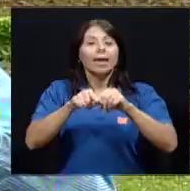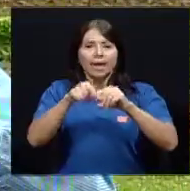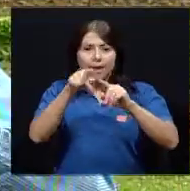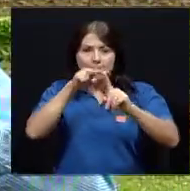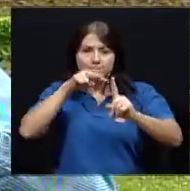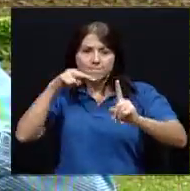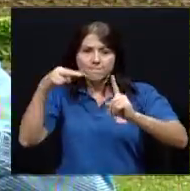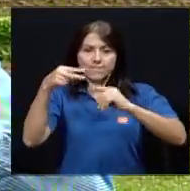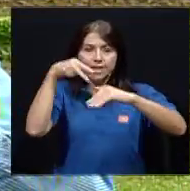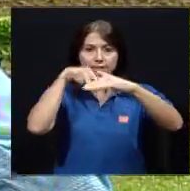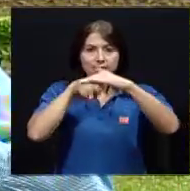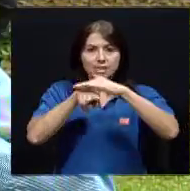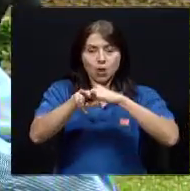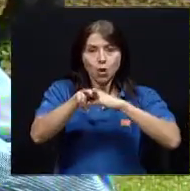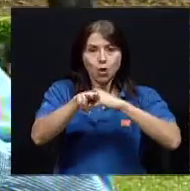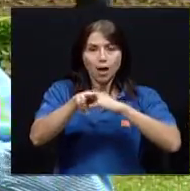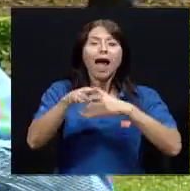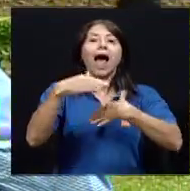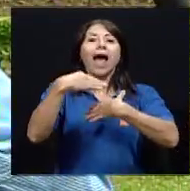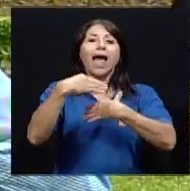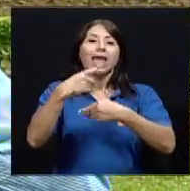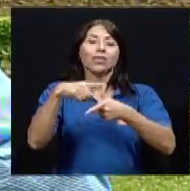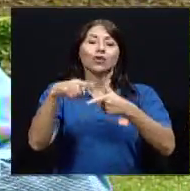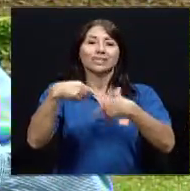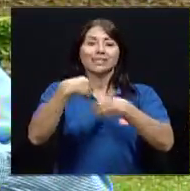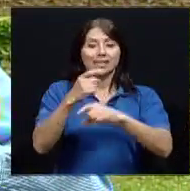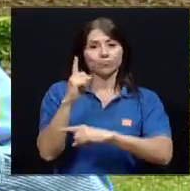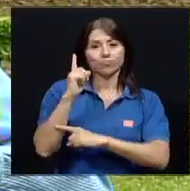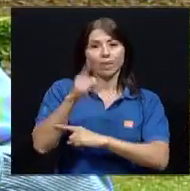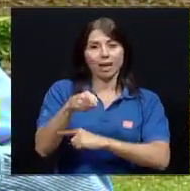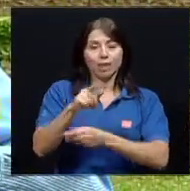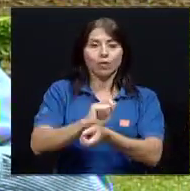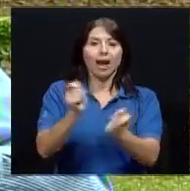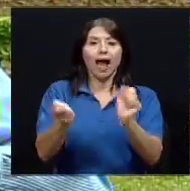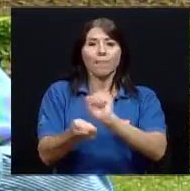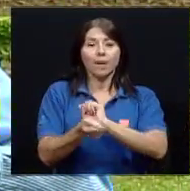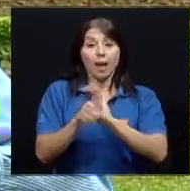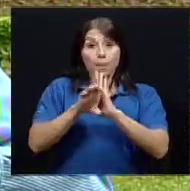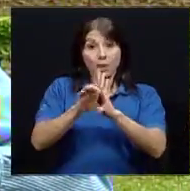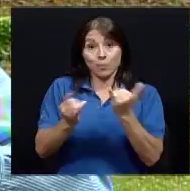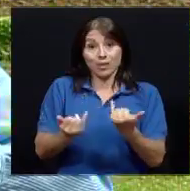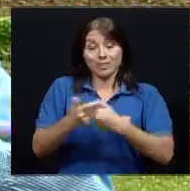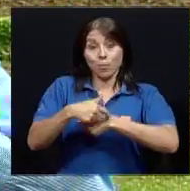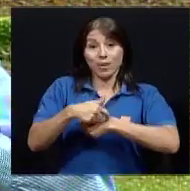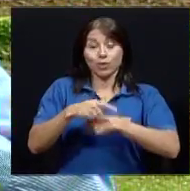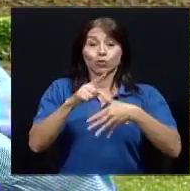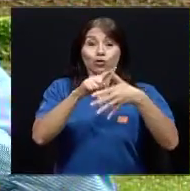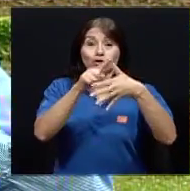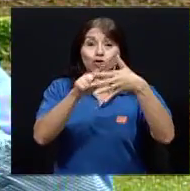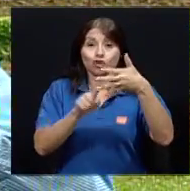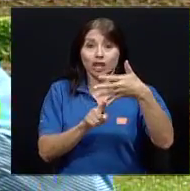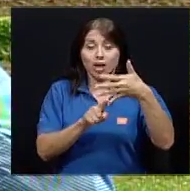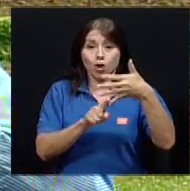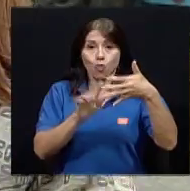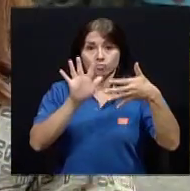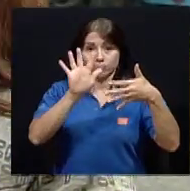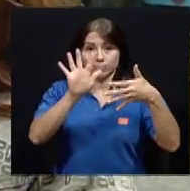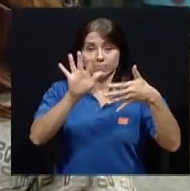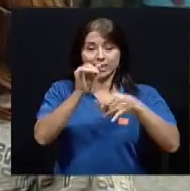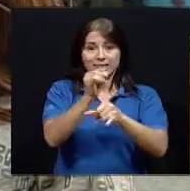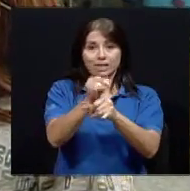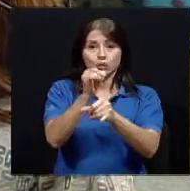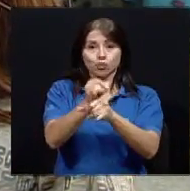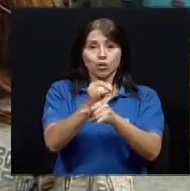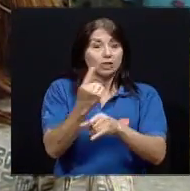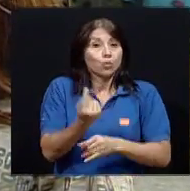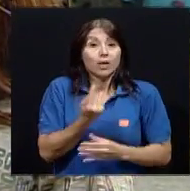del sector salud. Entonces, en este momento, por ejemplo, son cinco instituciones únicamente, ¿verdad? Y para decirlo de una